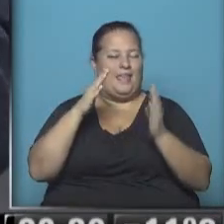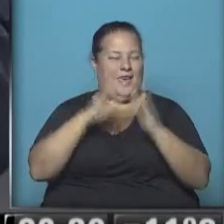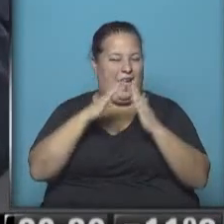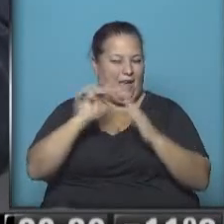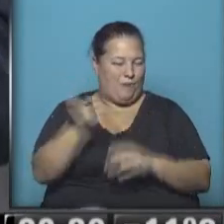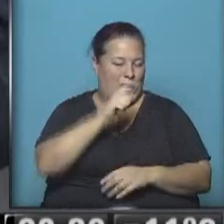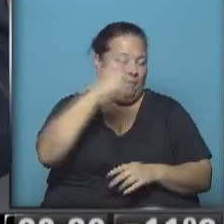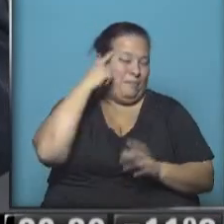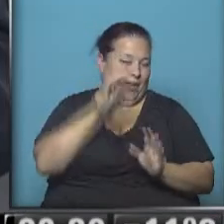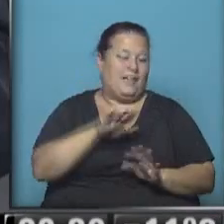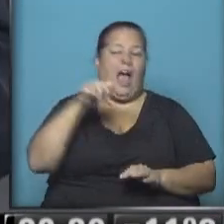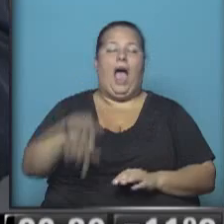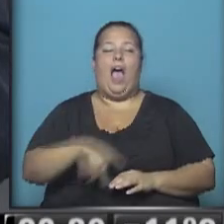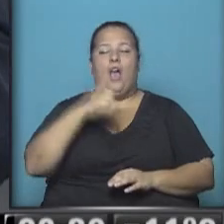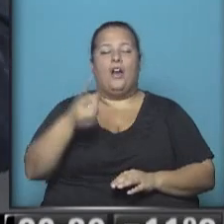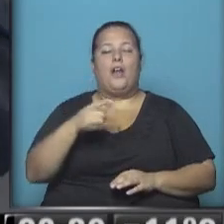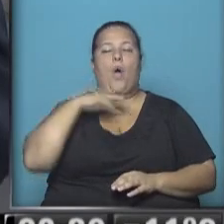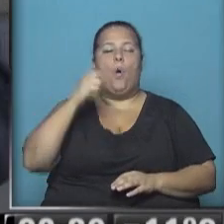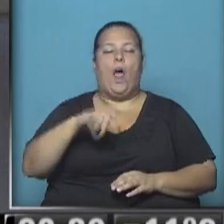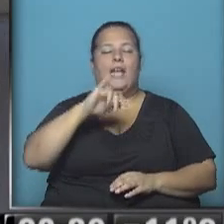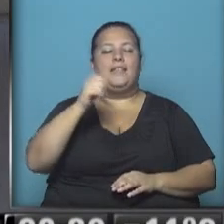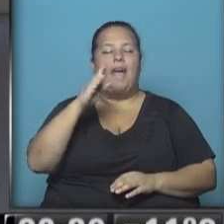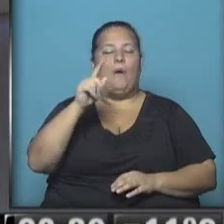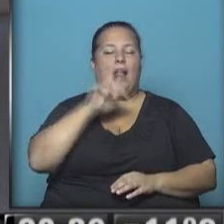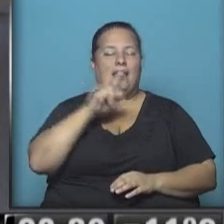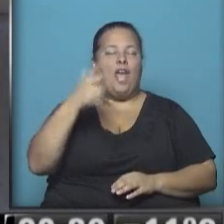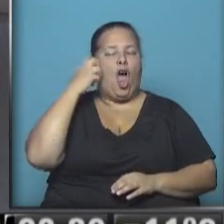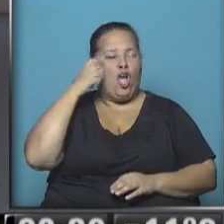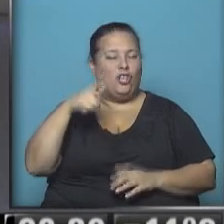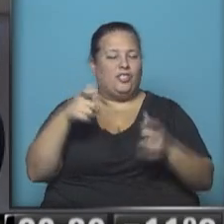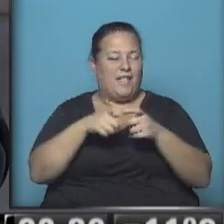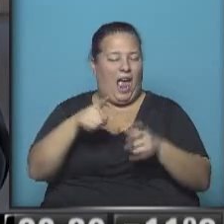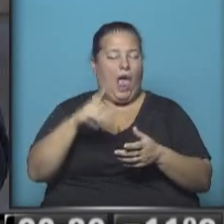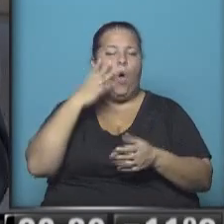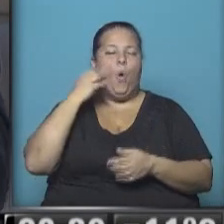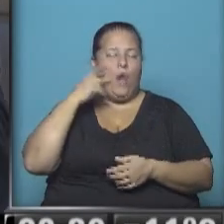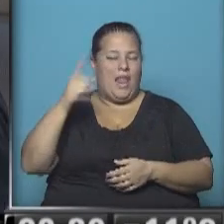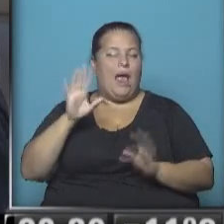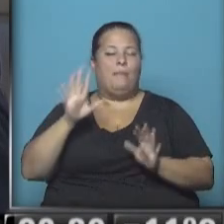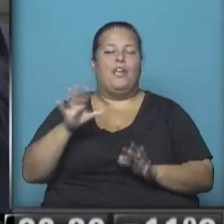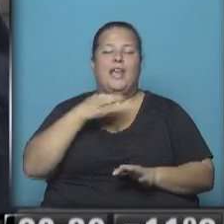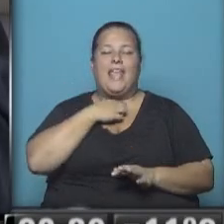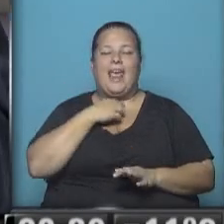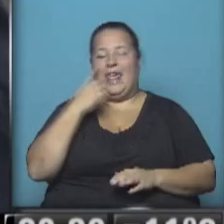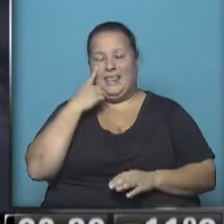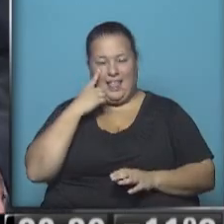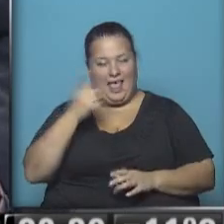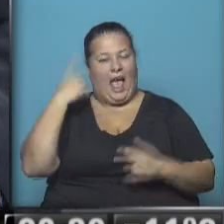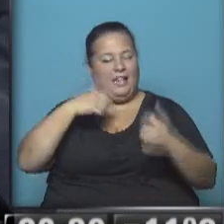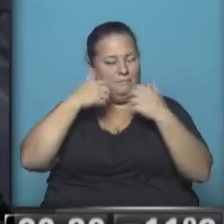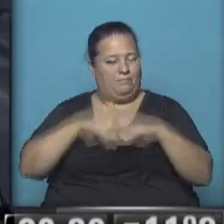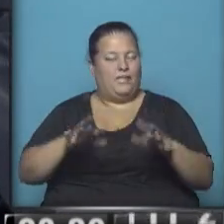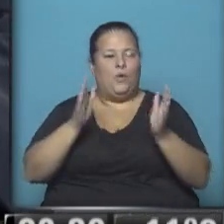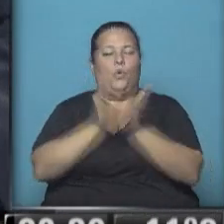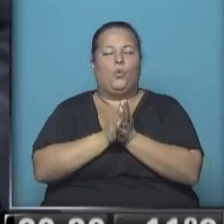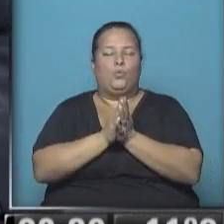lo que él tiene previsto. Ahora es el turno de Juan Zabaleta, él es concejal en este momento por Urlingan, pero quiere ser intendente, ayer lanzó su candidatura,